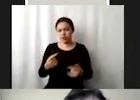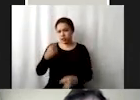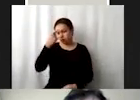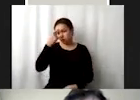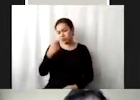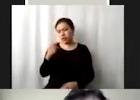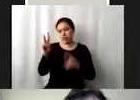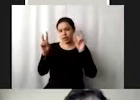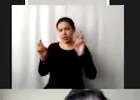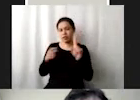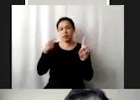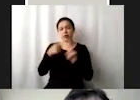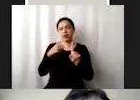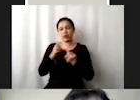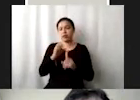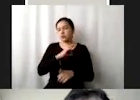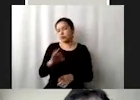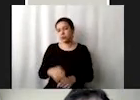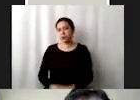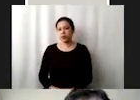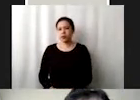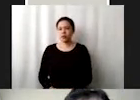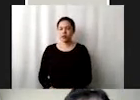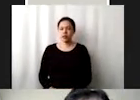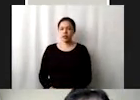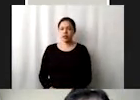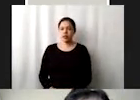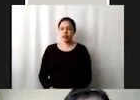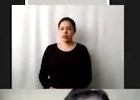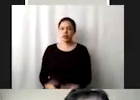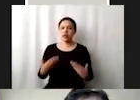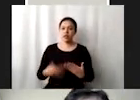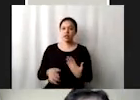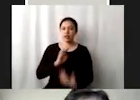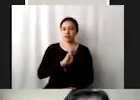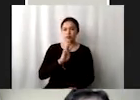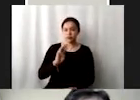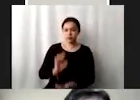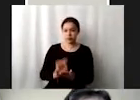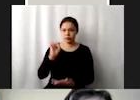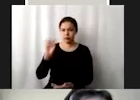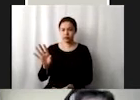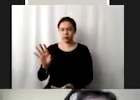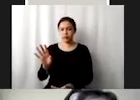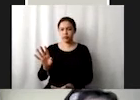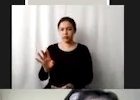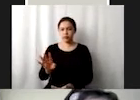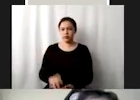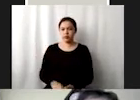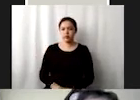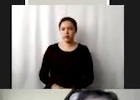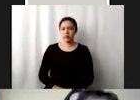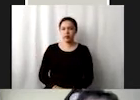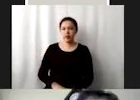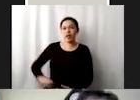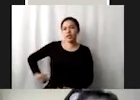objetivos ¿no? Y bueno ahorita les comparto la liguita de interés para la acción